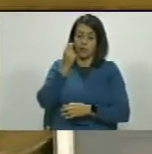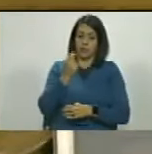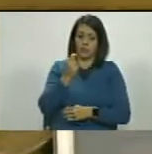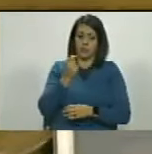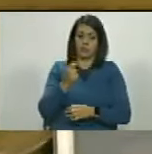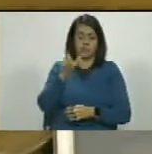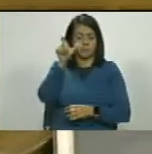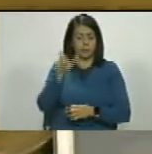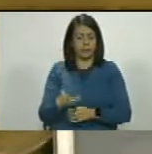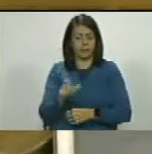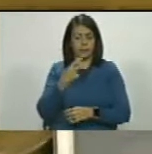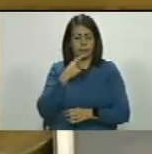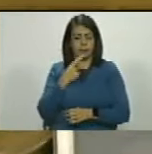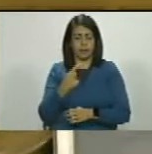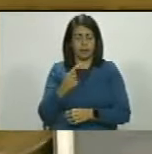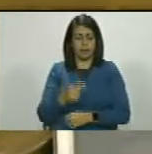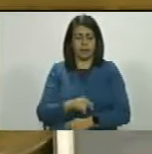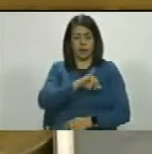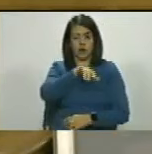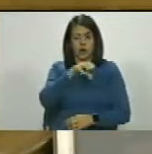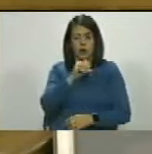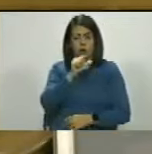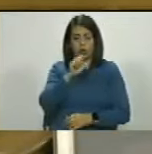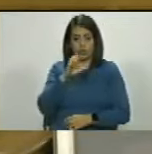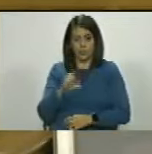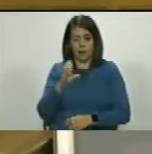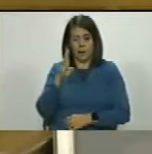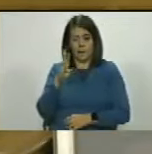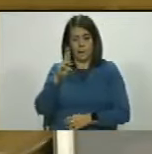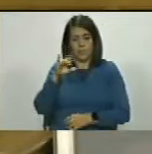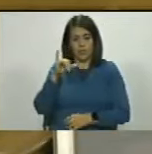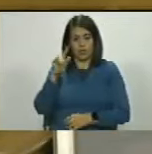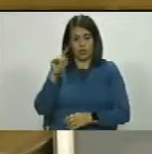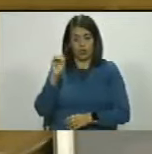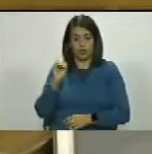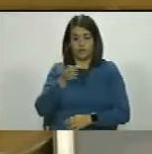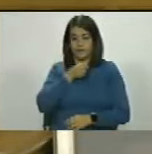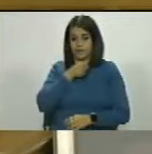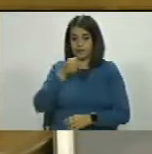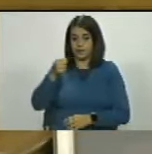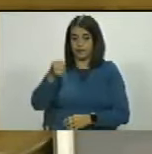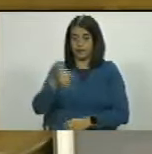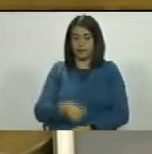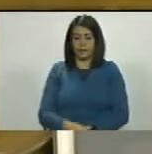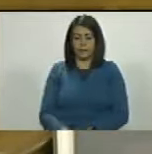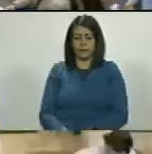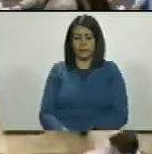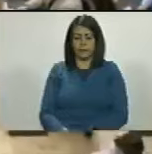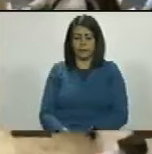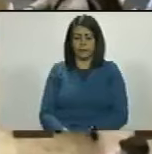Dejo en derecho de palabra al diputado José Brito. El micrófono para el diputado, por favor.